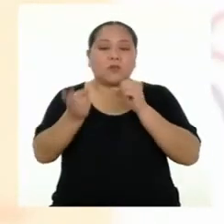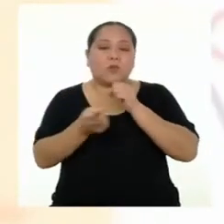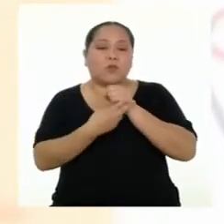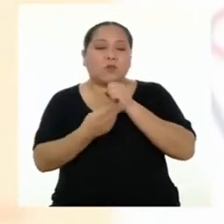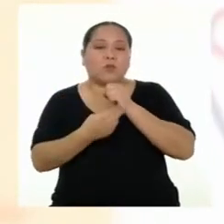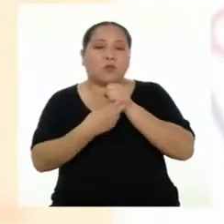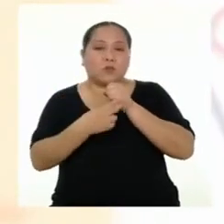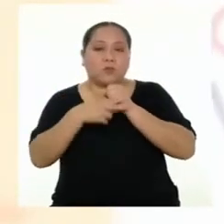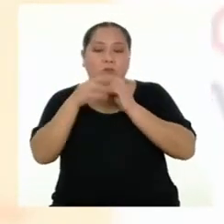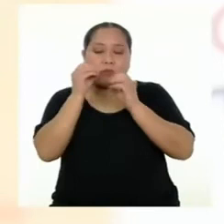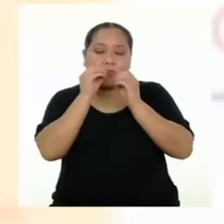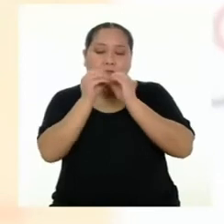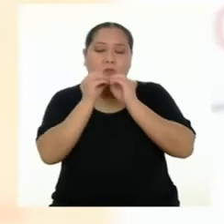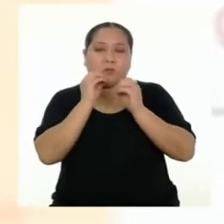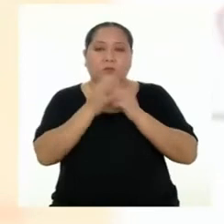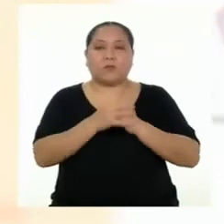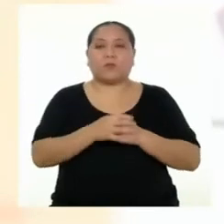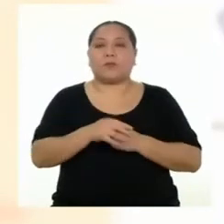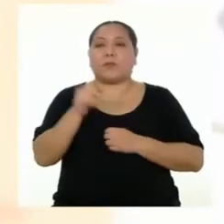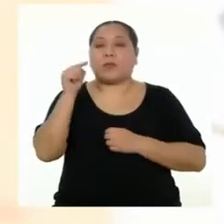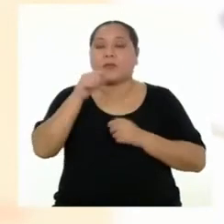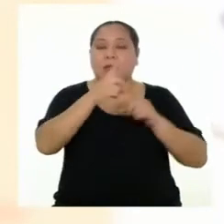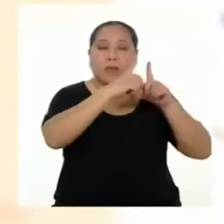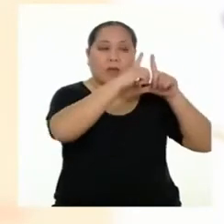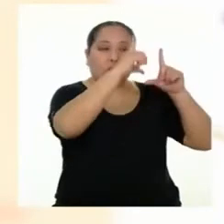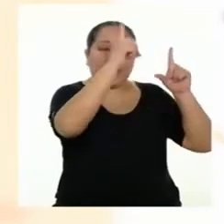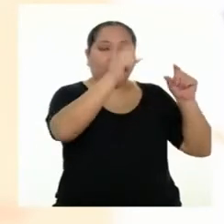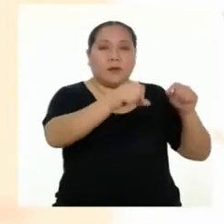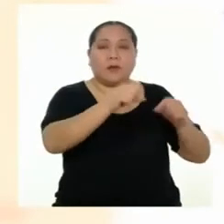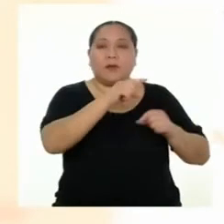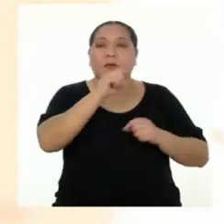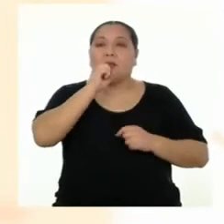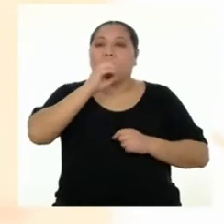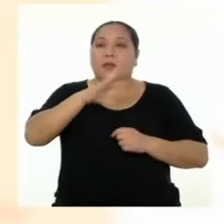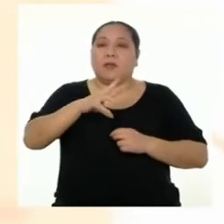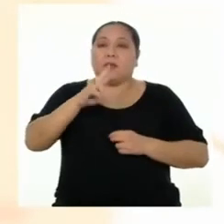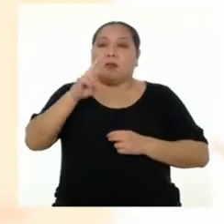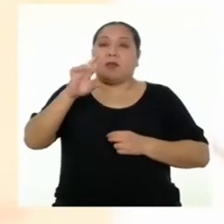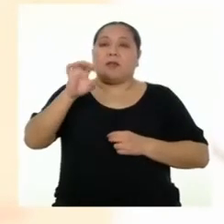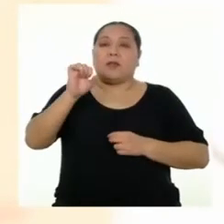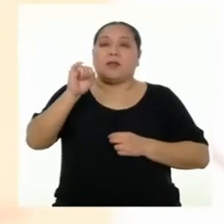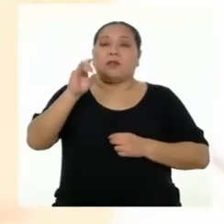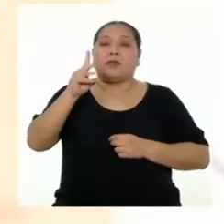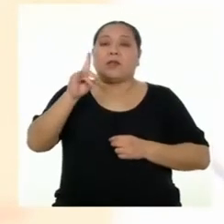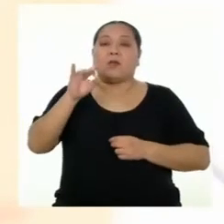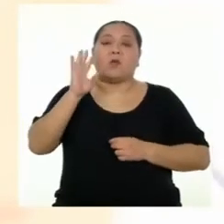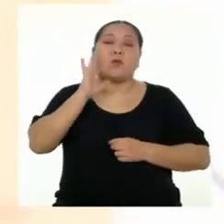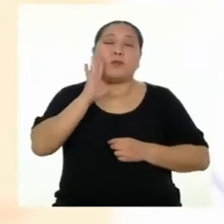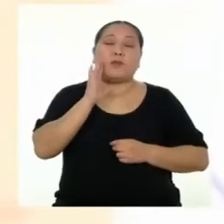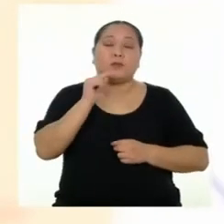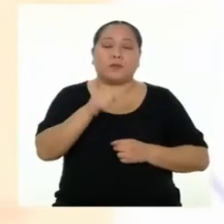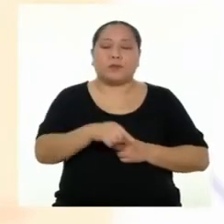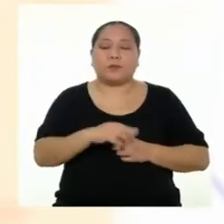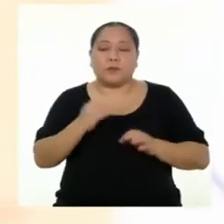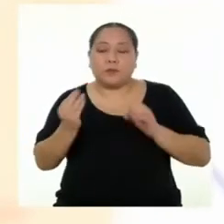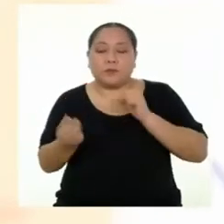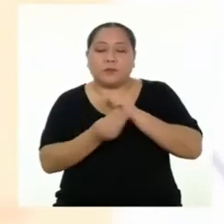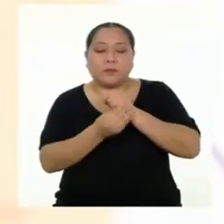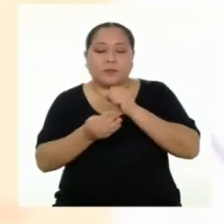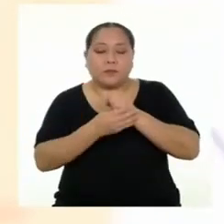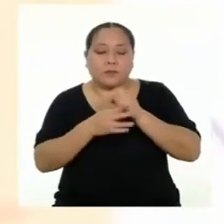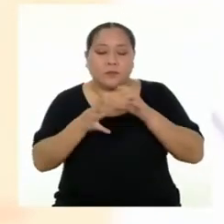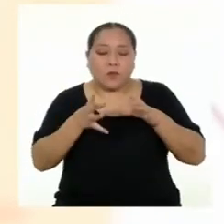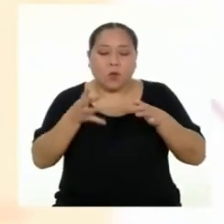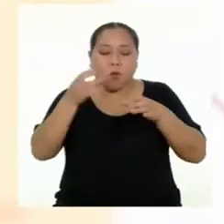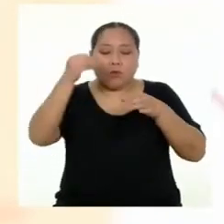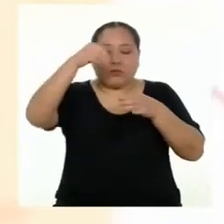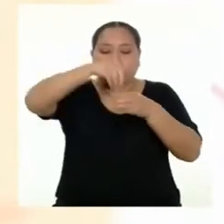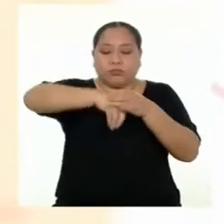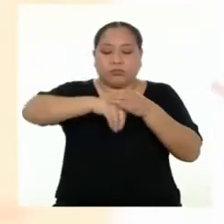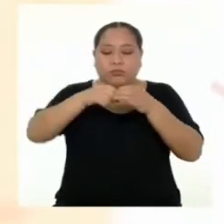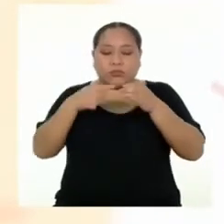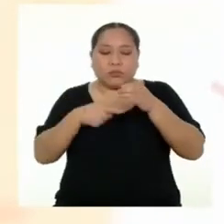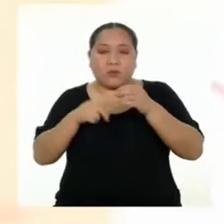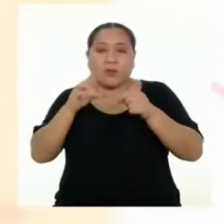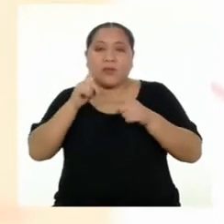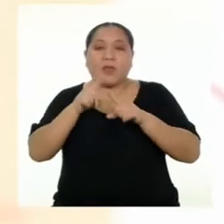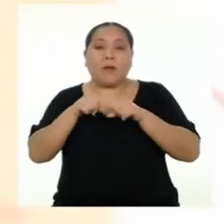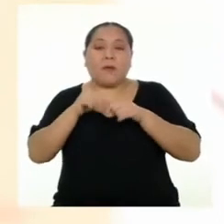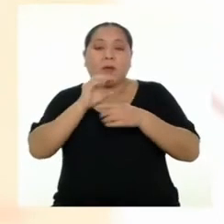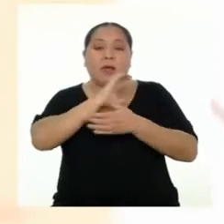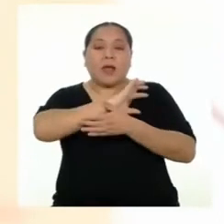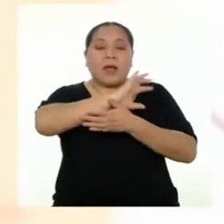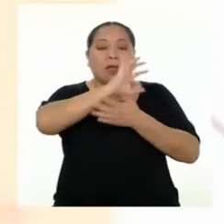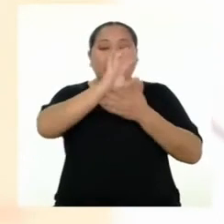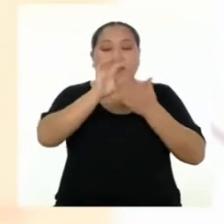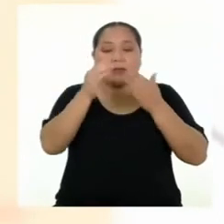En este párrafo queda claro que los residuos que están contenidos en algún recipiente o depósito por sus características